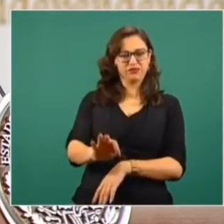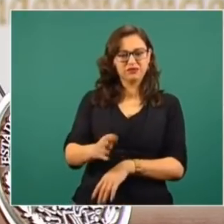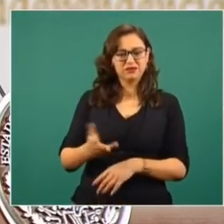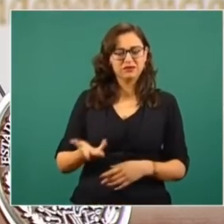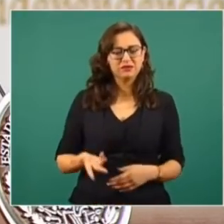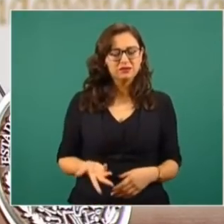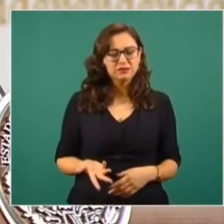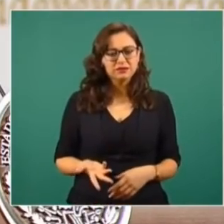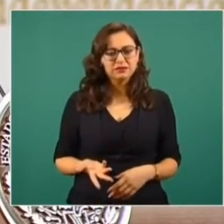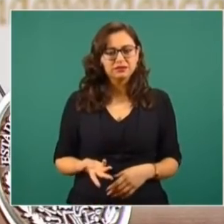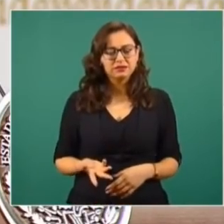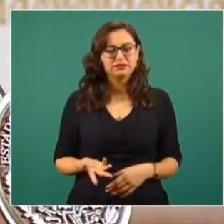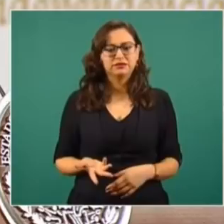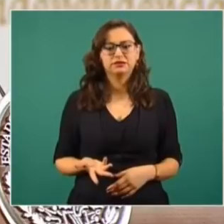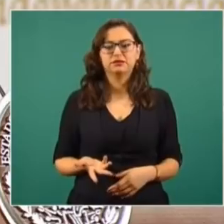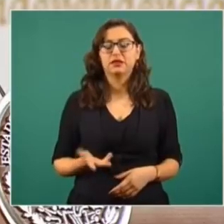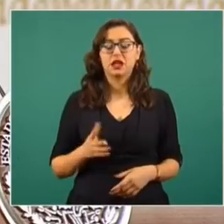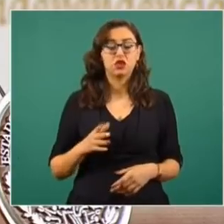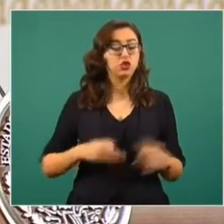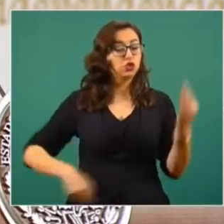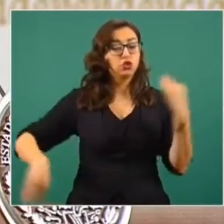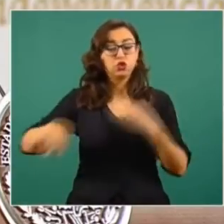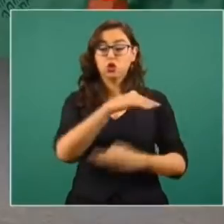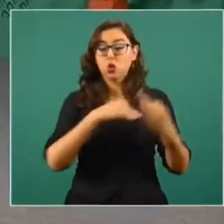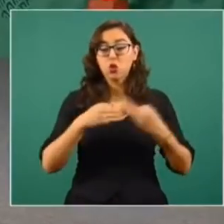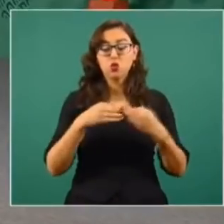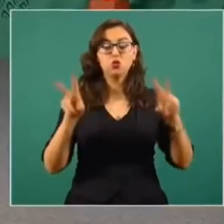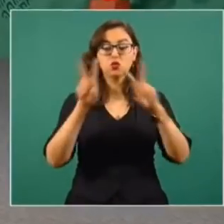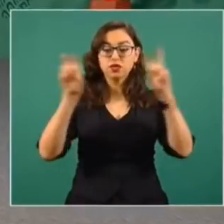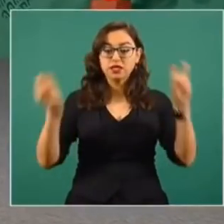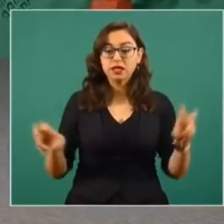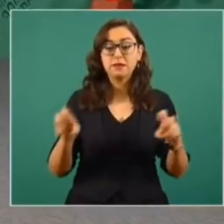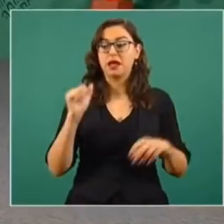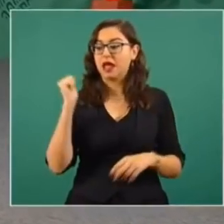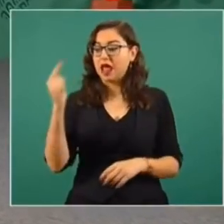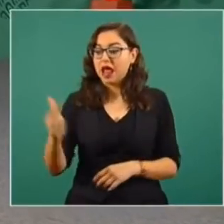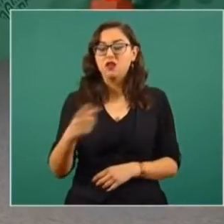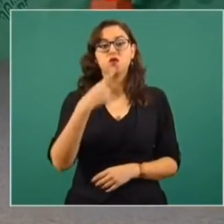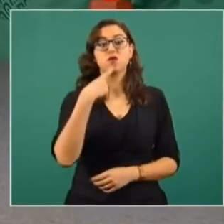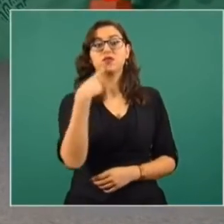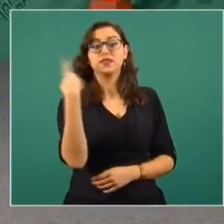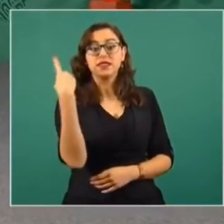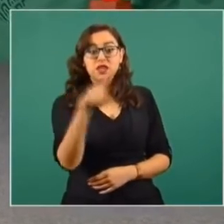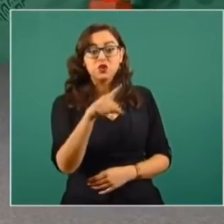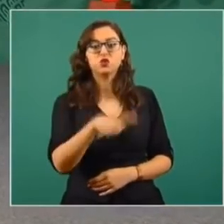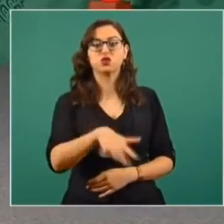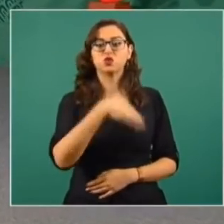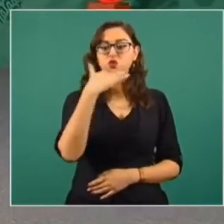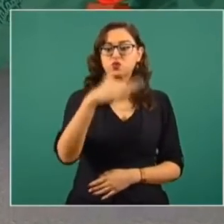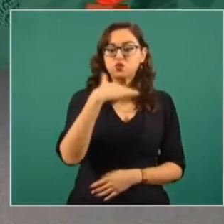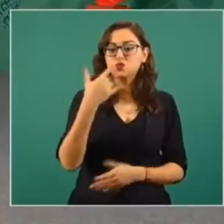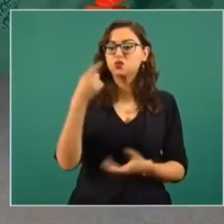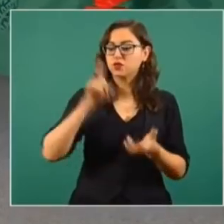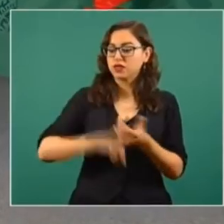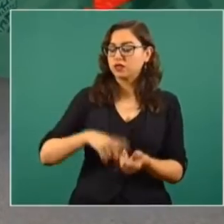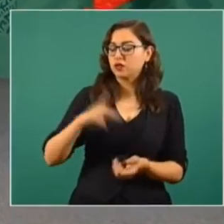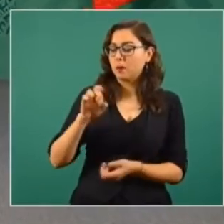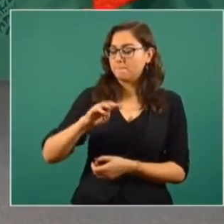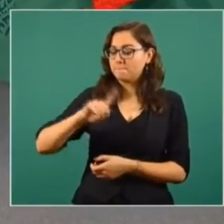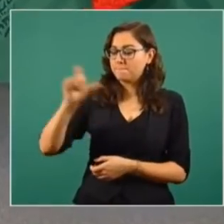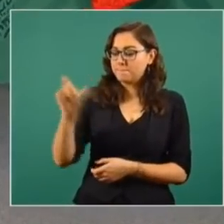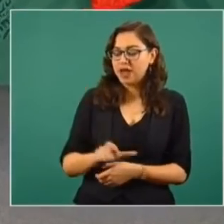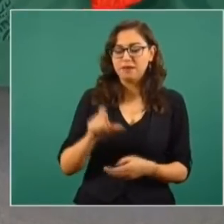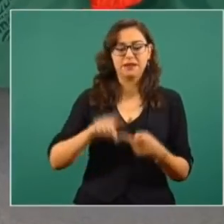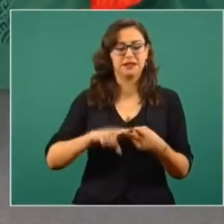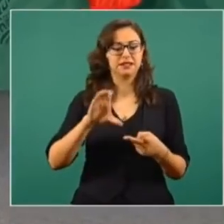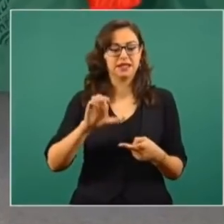Entonces, cualquier denuncia de corrupción en Pemex, en la Comisión Federal de Electricidad, en